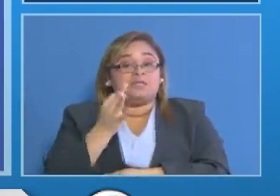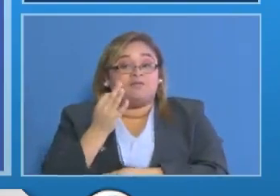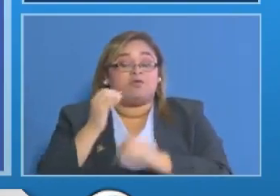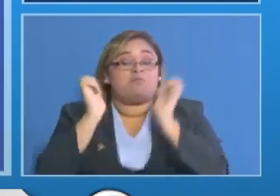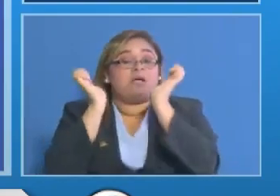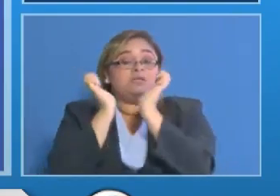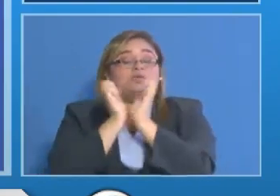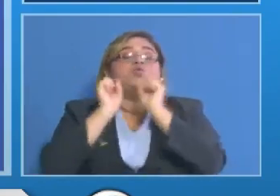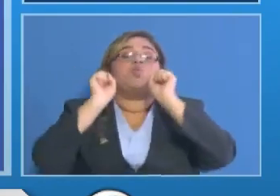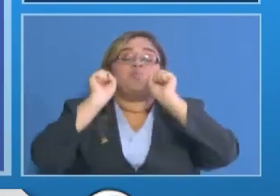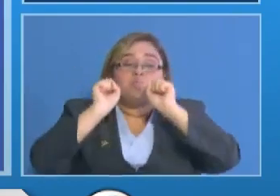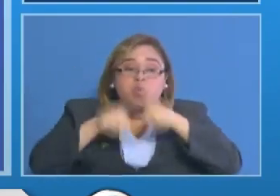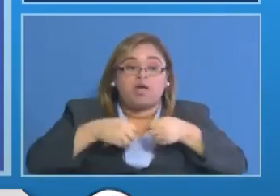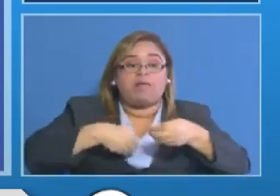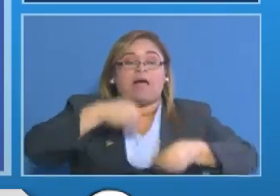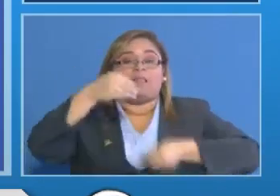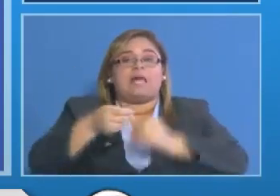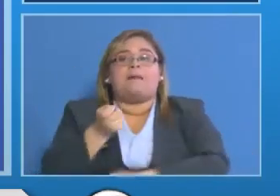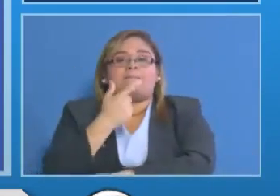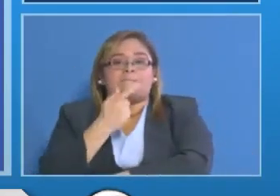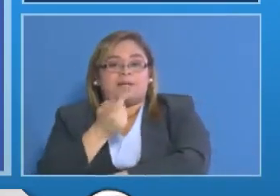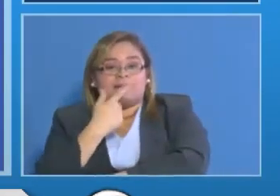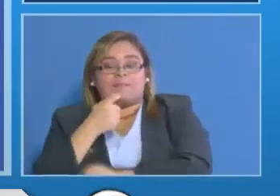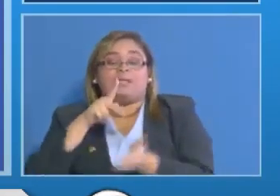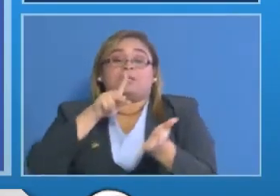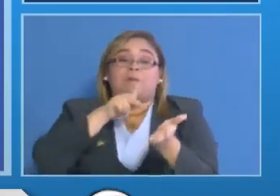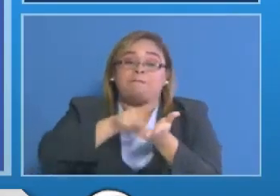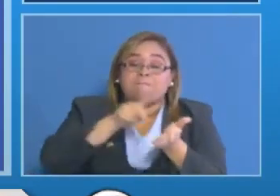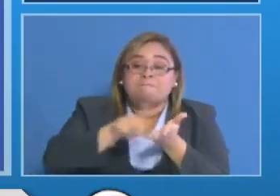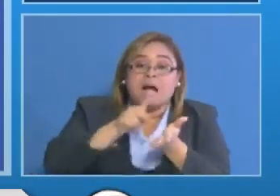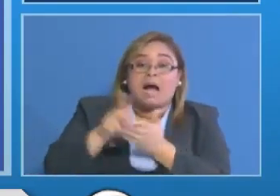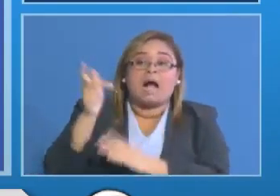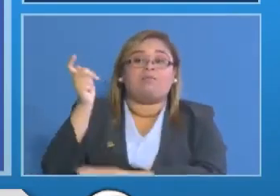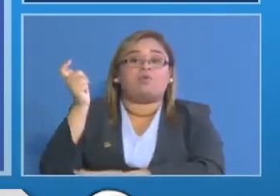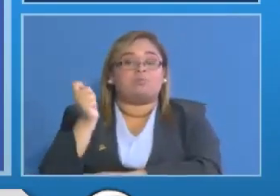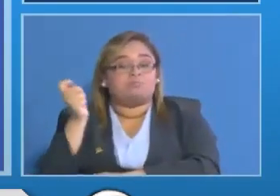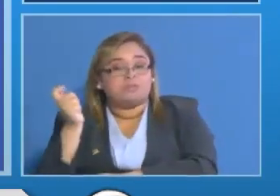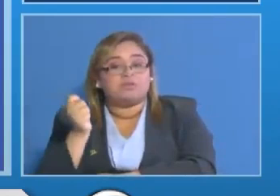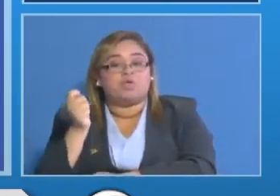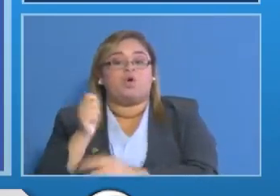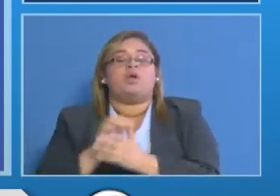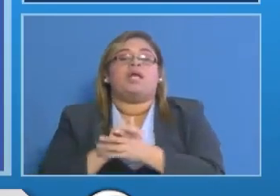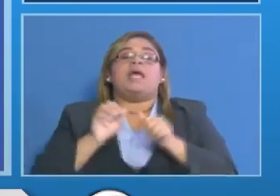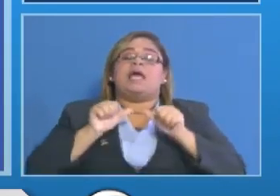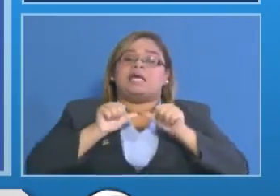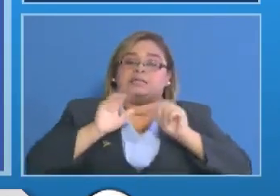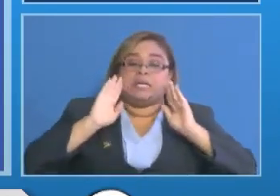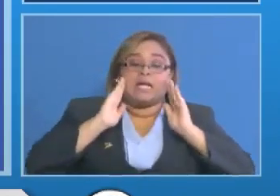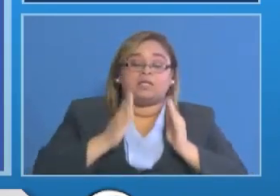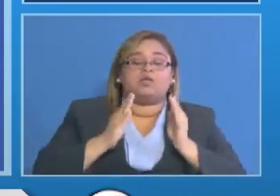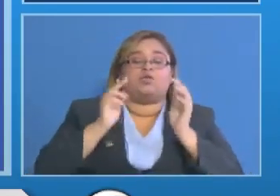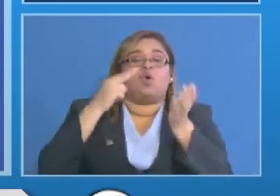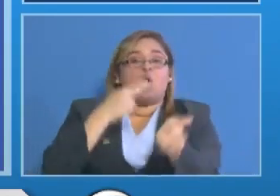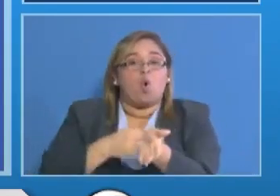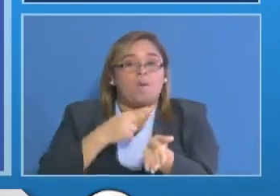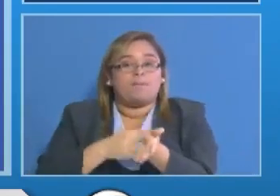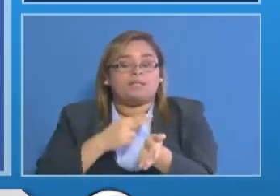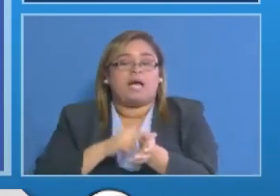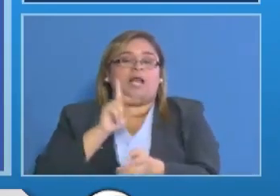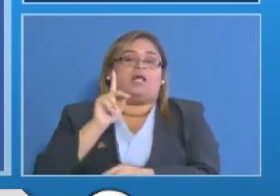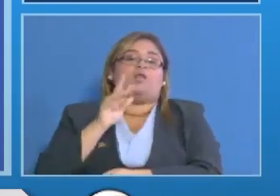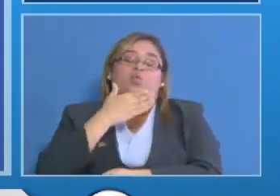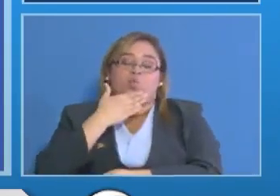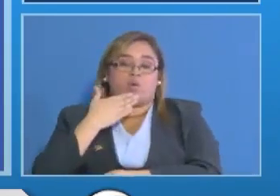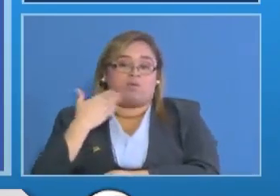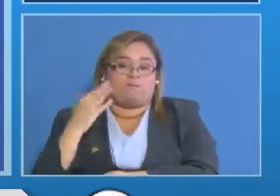seguir entregando medicamentos pagando pensiones y manteniendo los hospitales en las mejores condiciones que